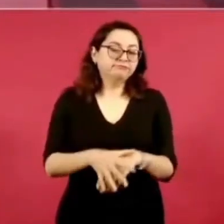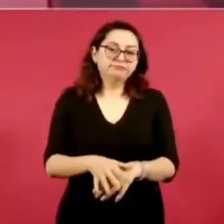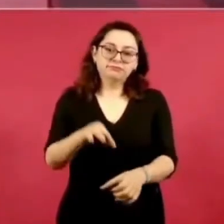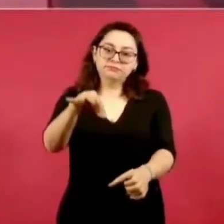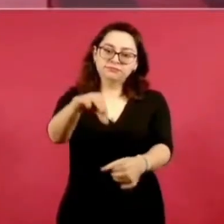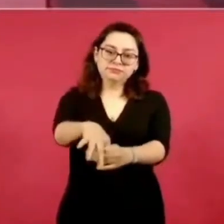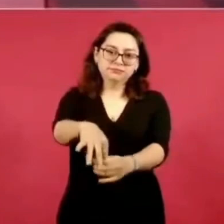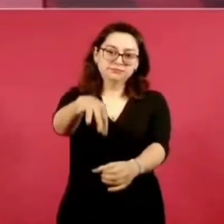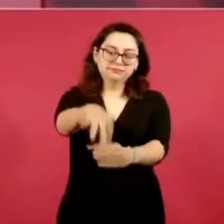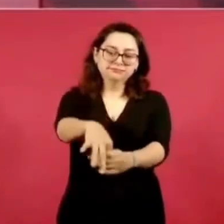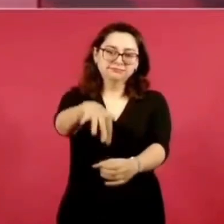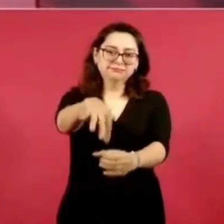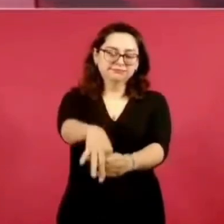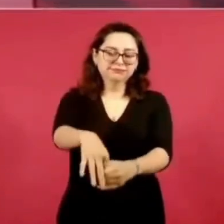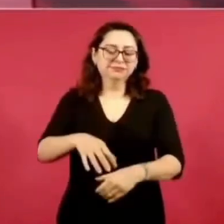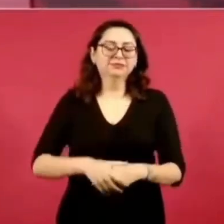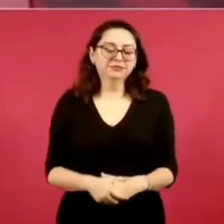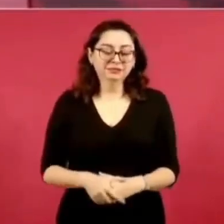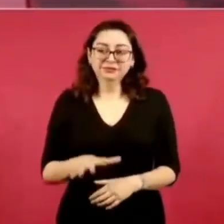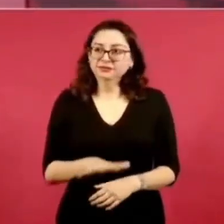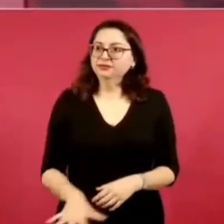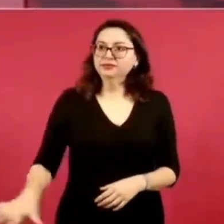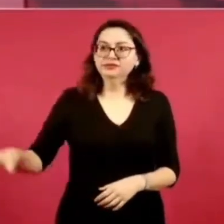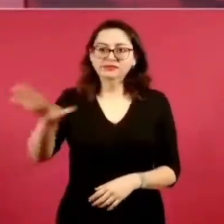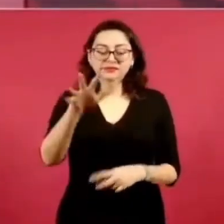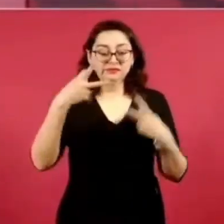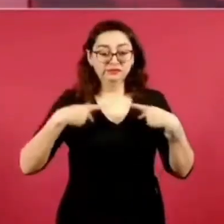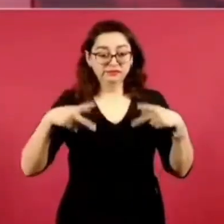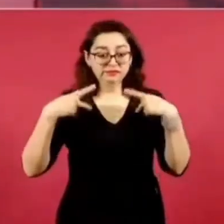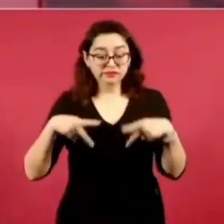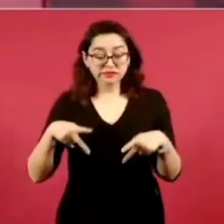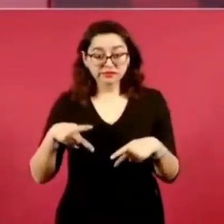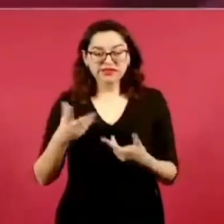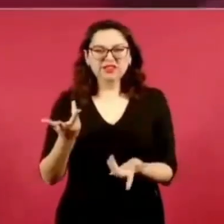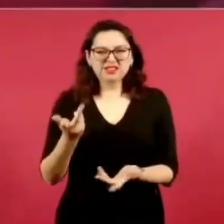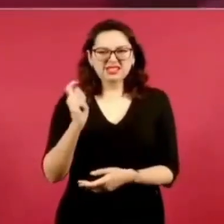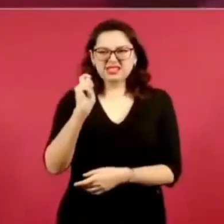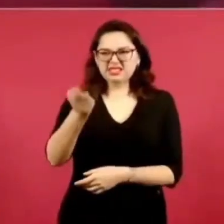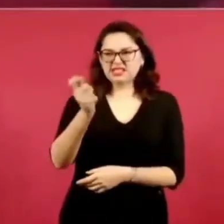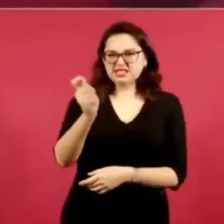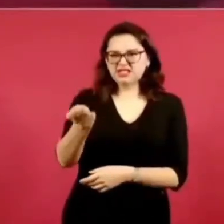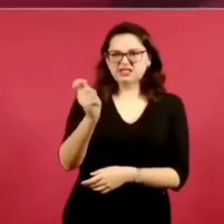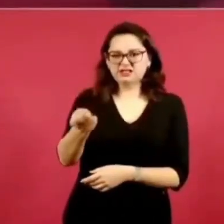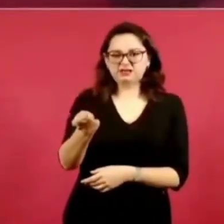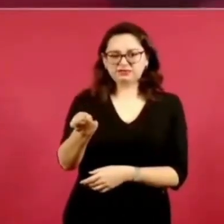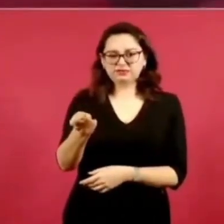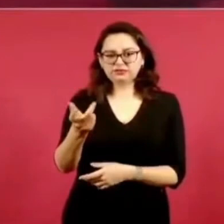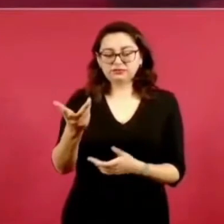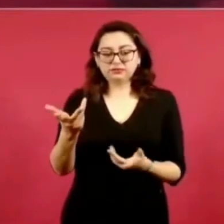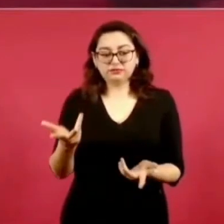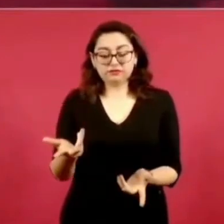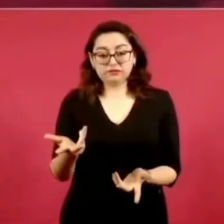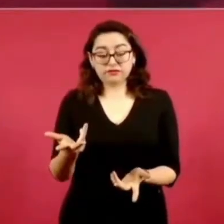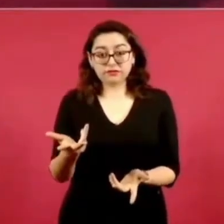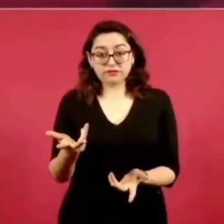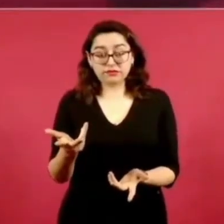no quiere decir que eso sea infalible.